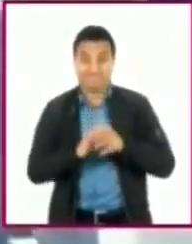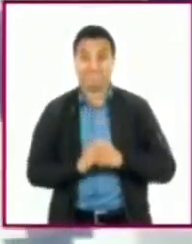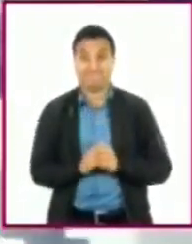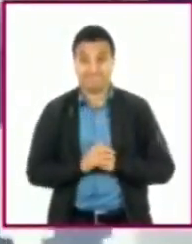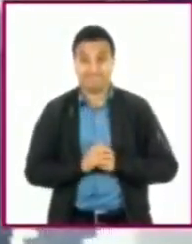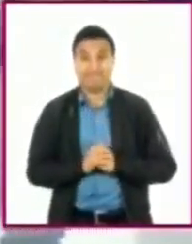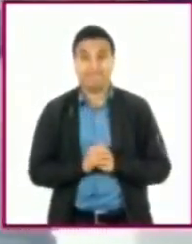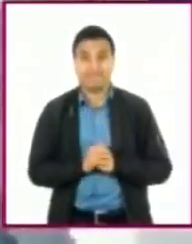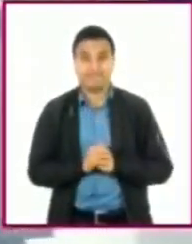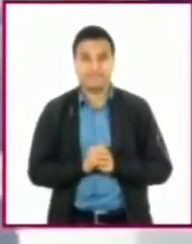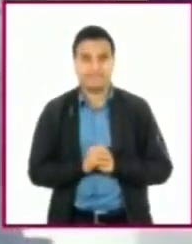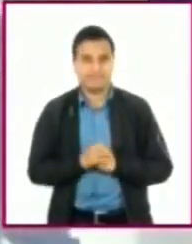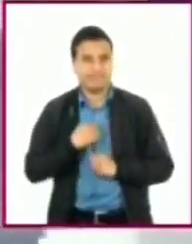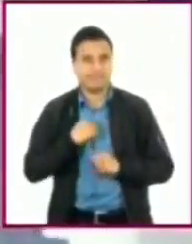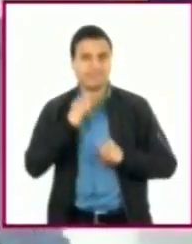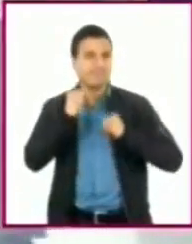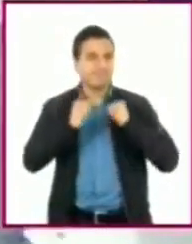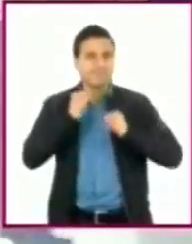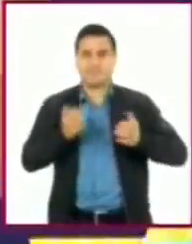Qué buen ambiente, ¿no?